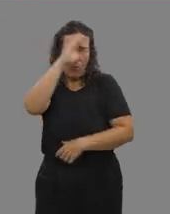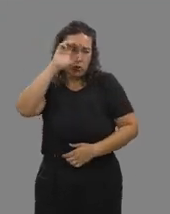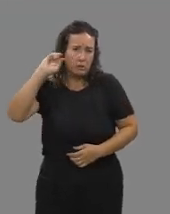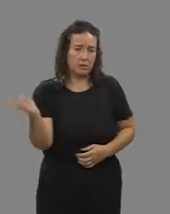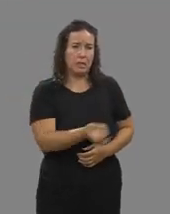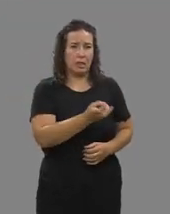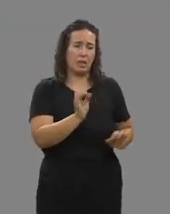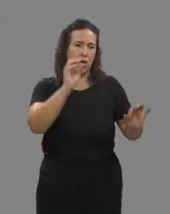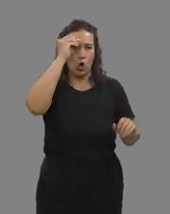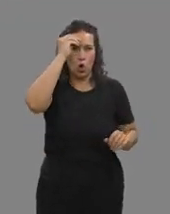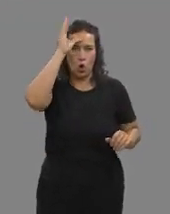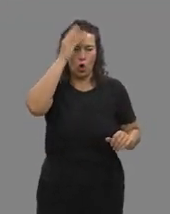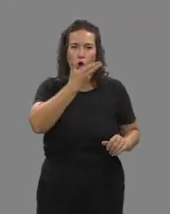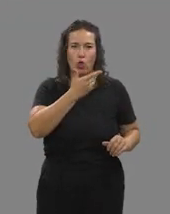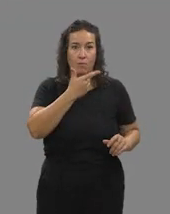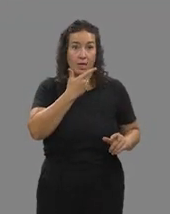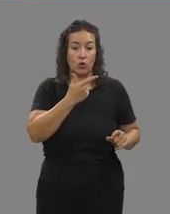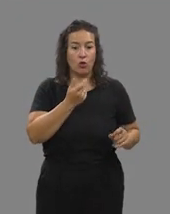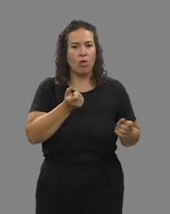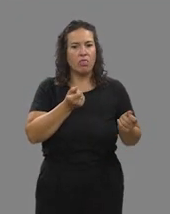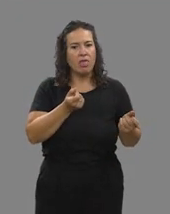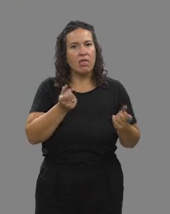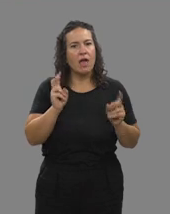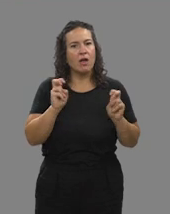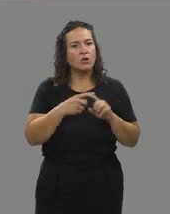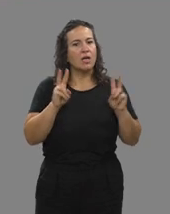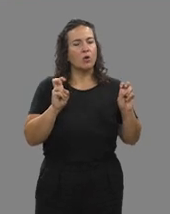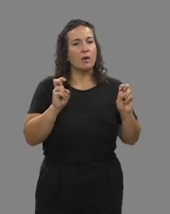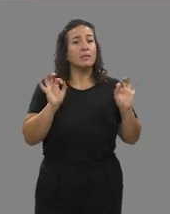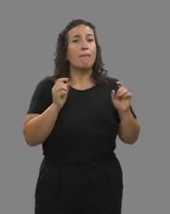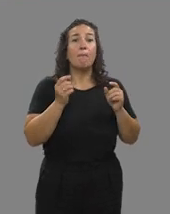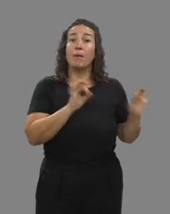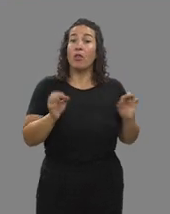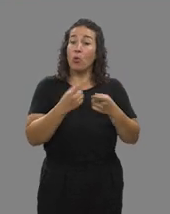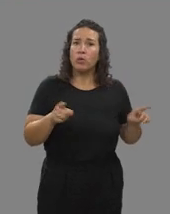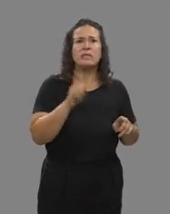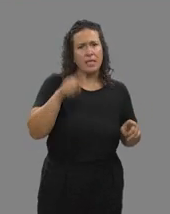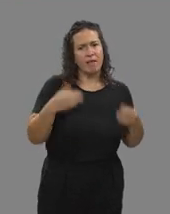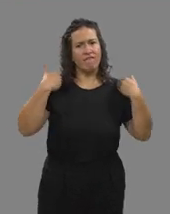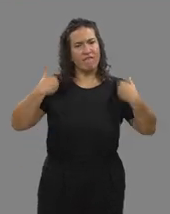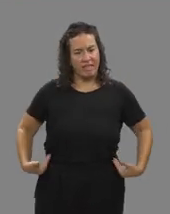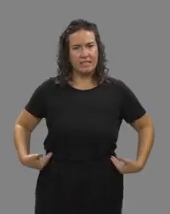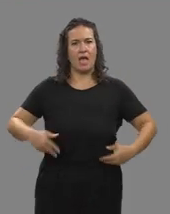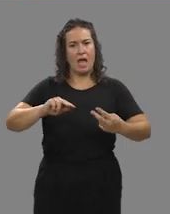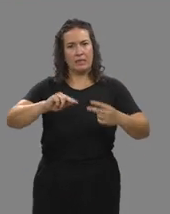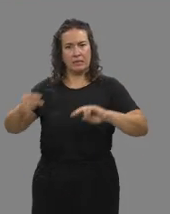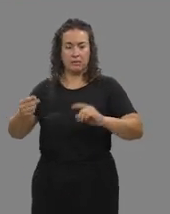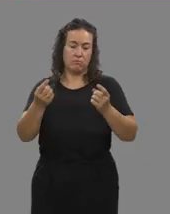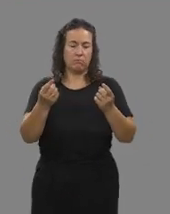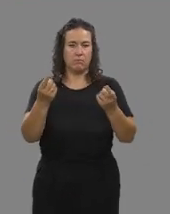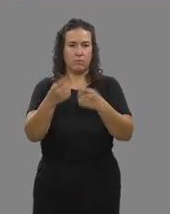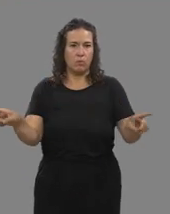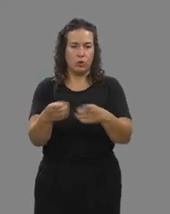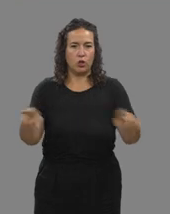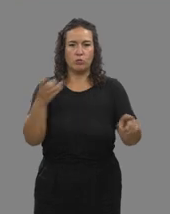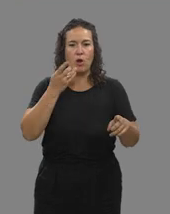campos de la ciencia y el conocimiento que aporten nuevos elementos en la preparación no sólo musical, sino física de los intérpretes tales